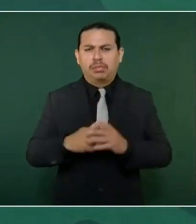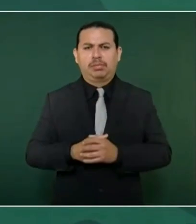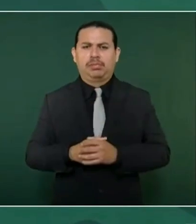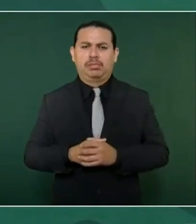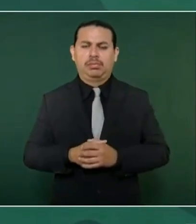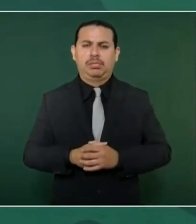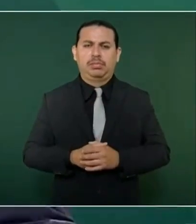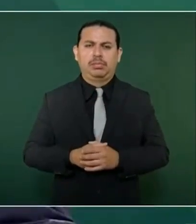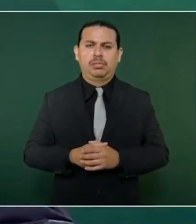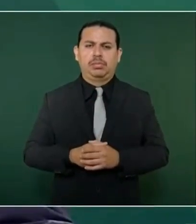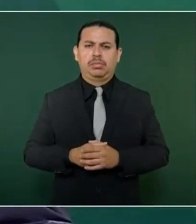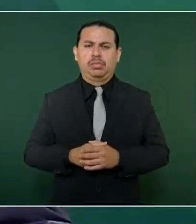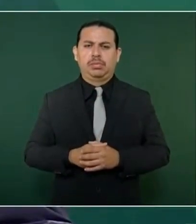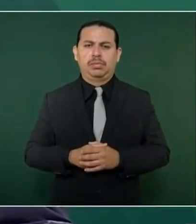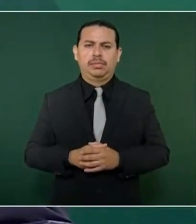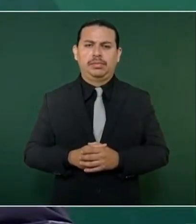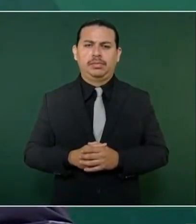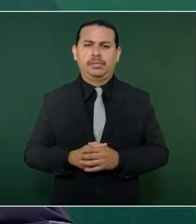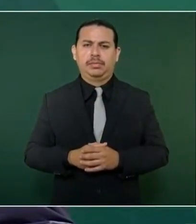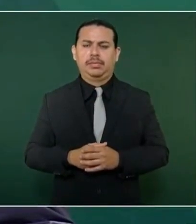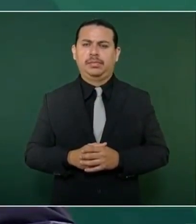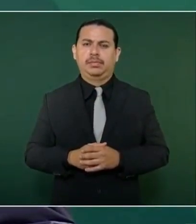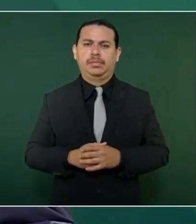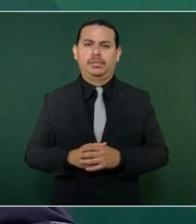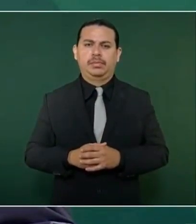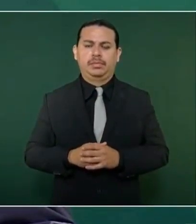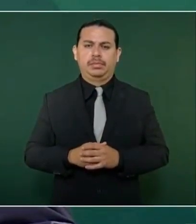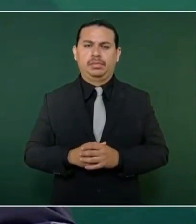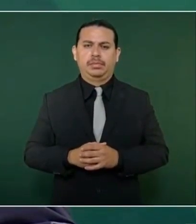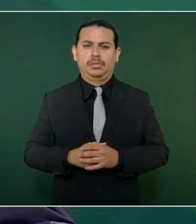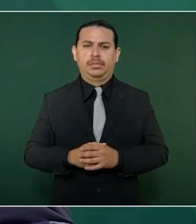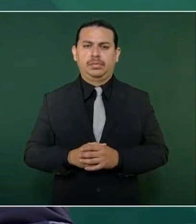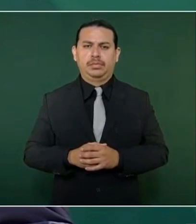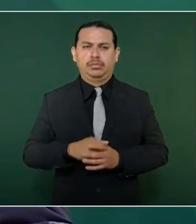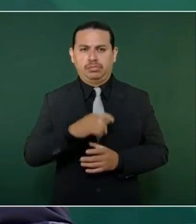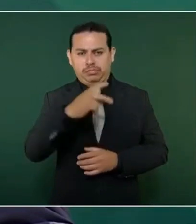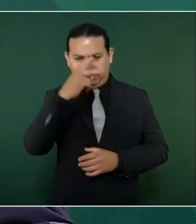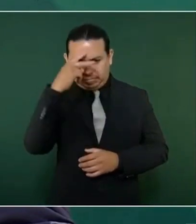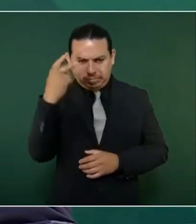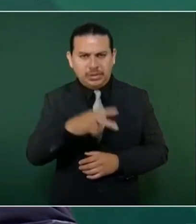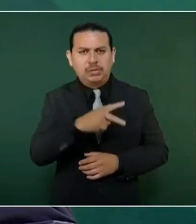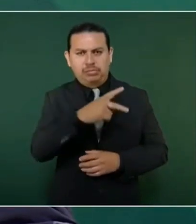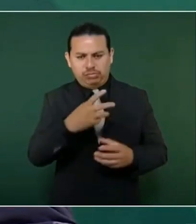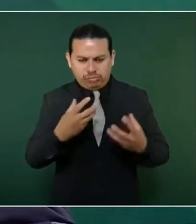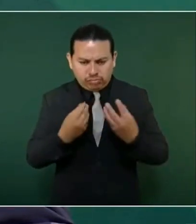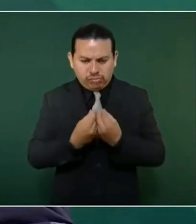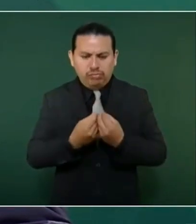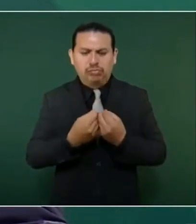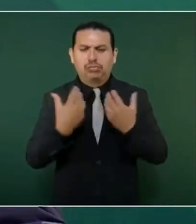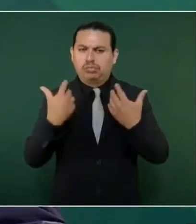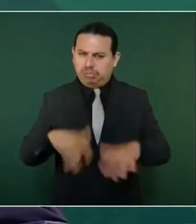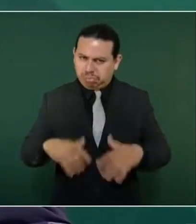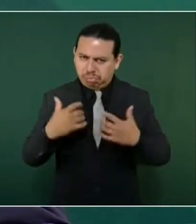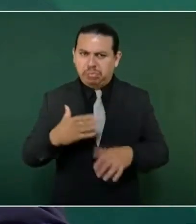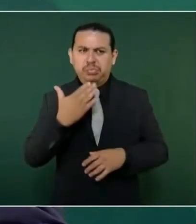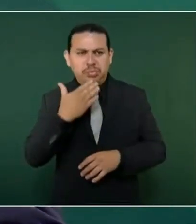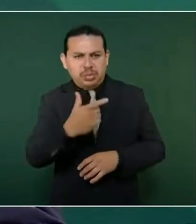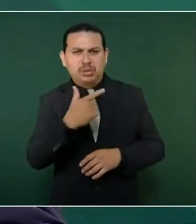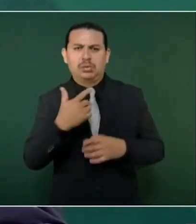México. Ha estado con nosotros,